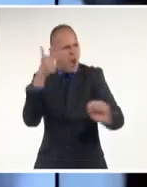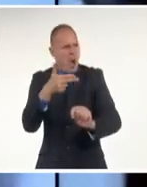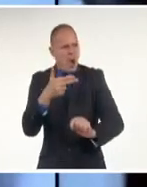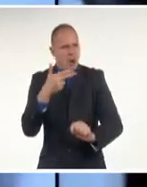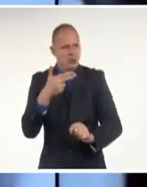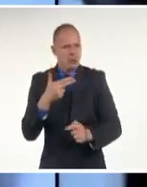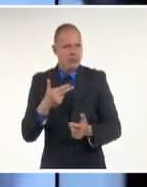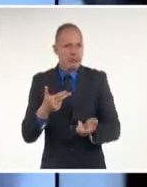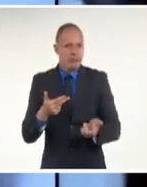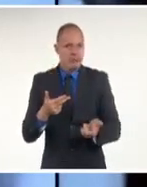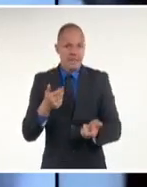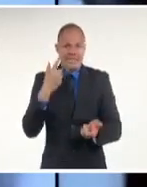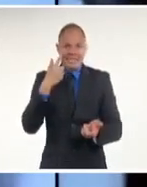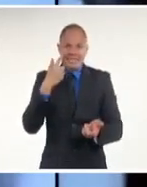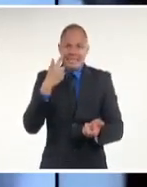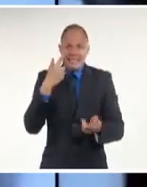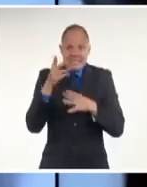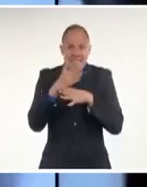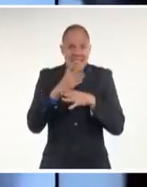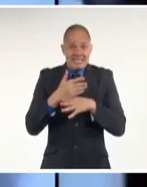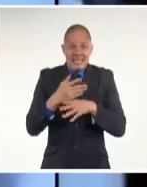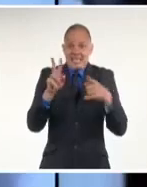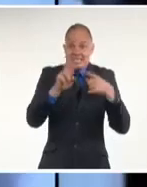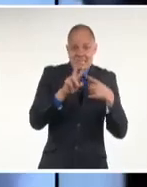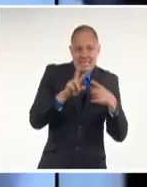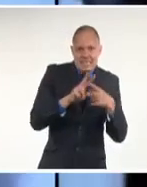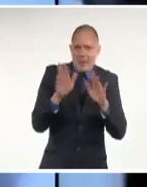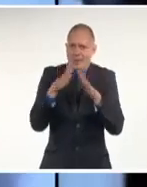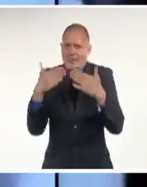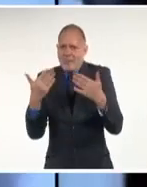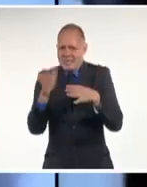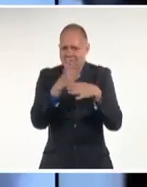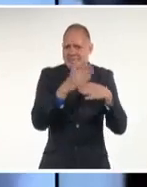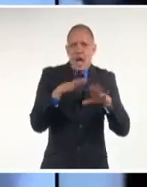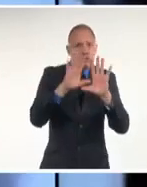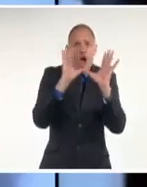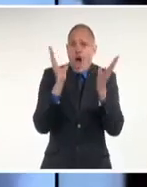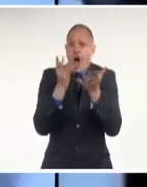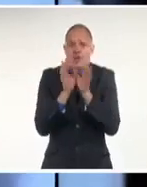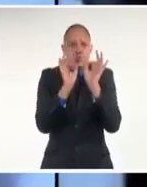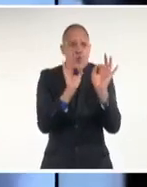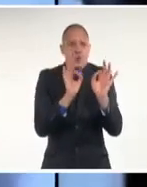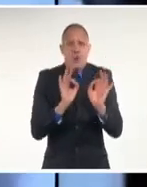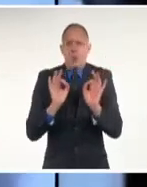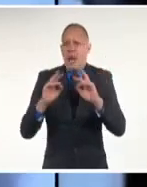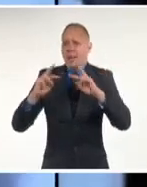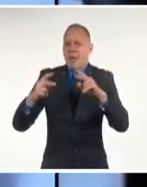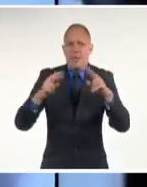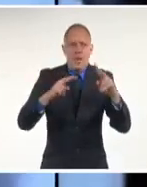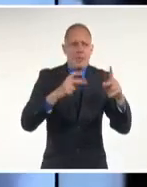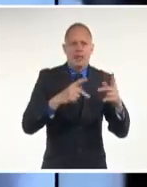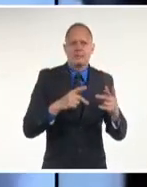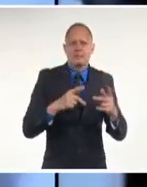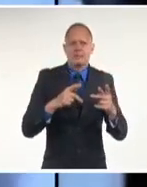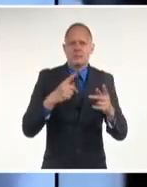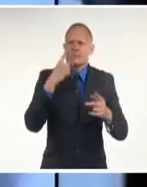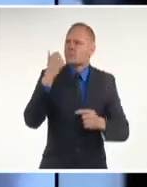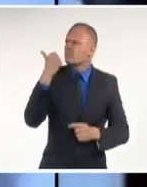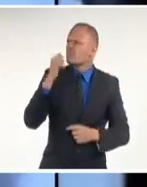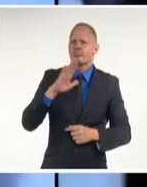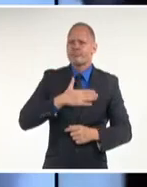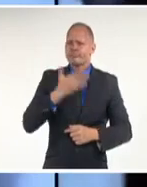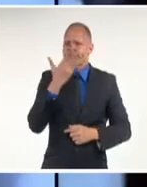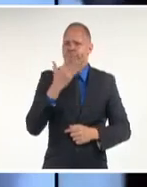colectivo. ¿Que todas las informaciones que les mostramos se originen o sean financiadas desde Estados Unidos? Es parte, amigos, de los propósitos de la